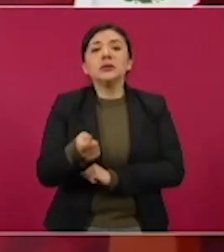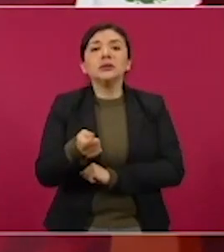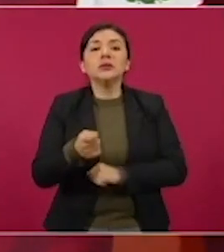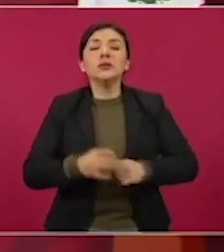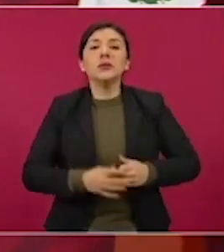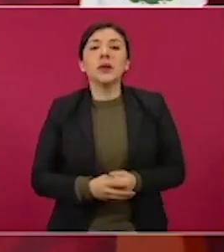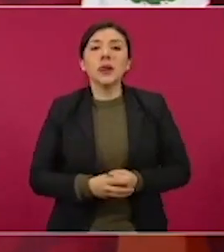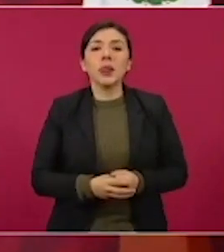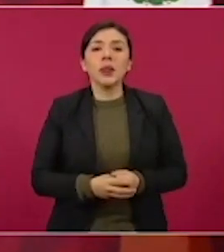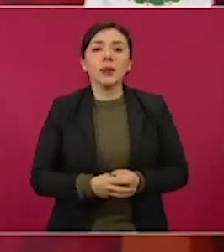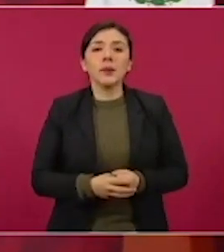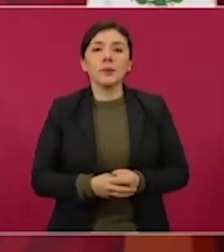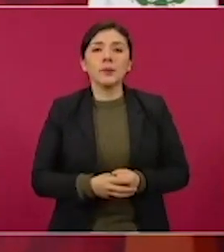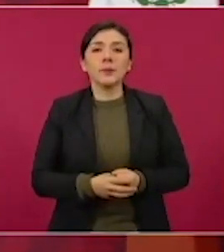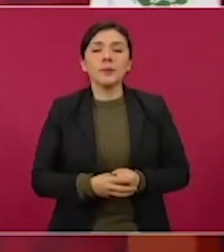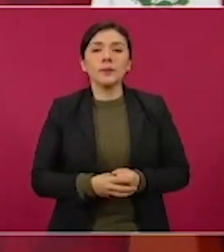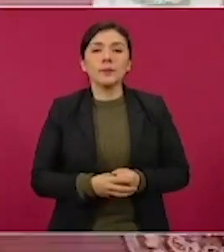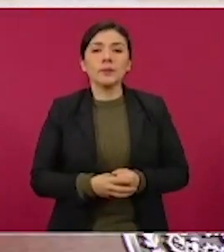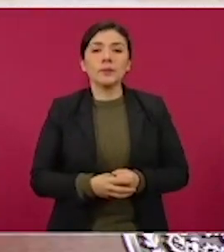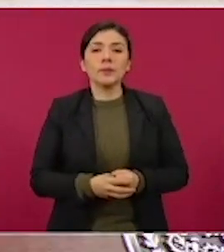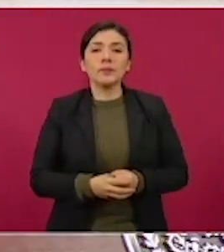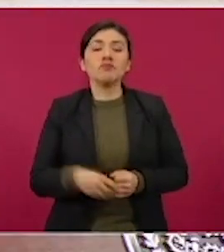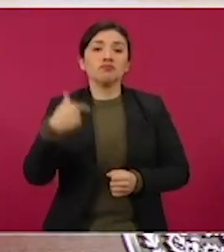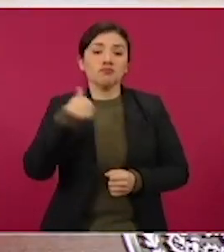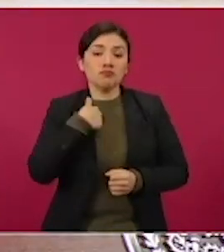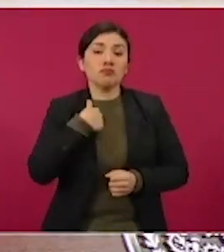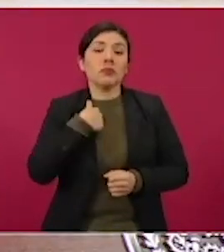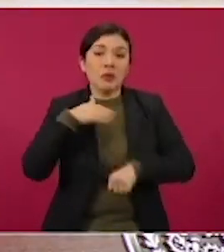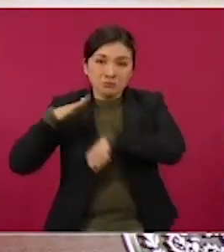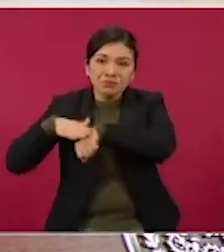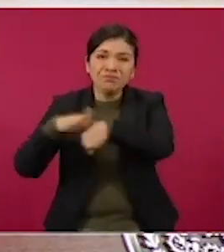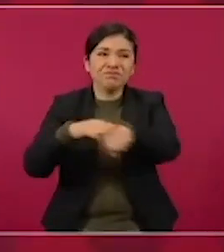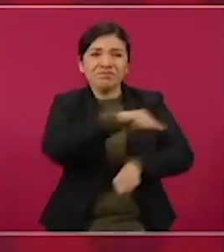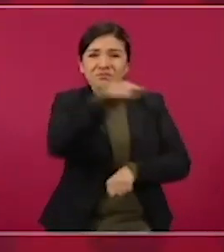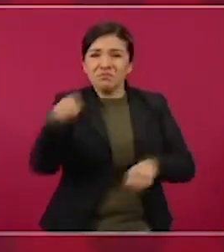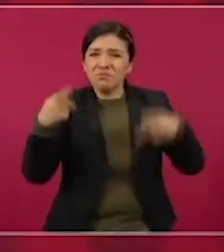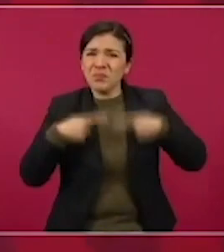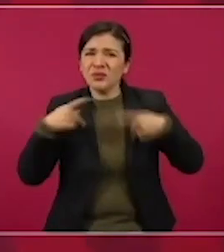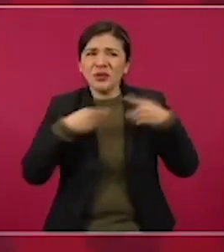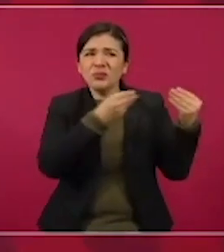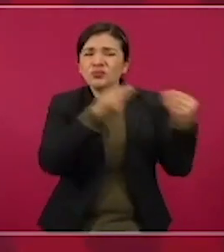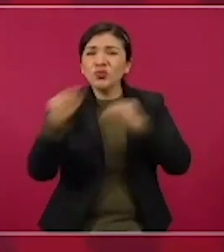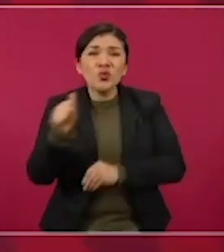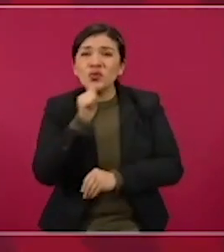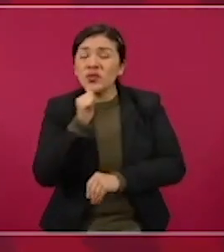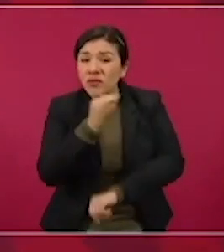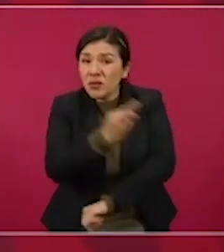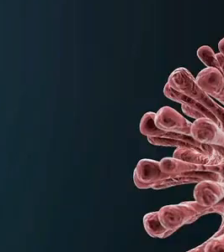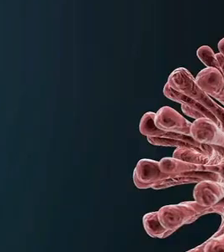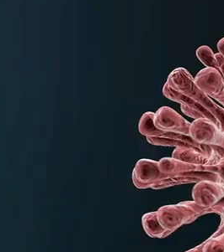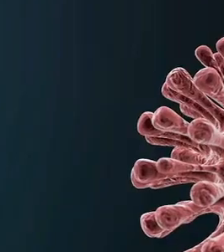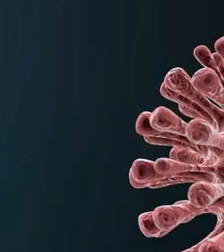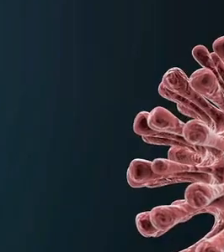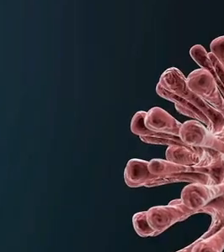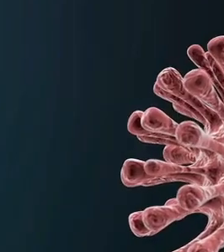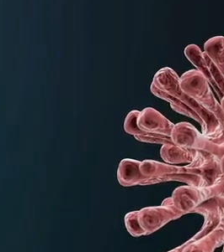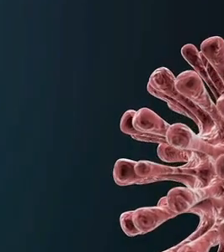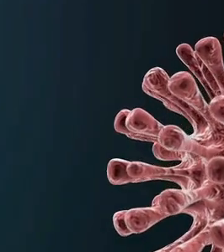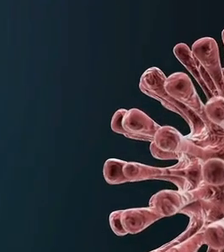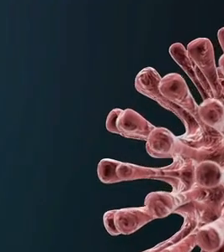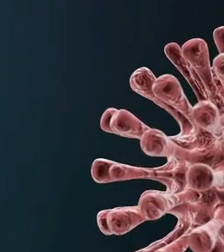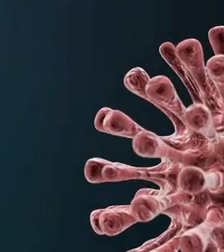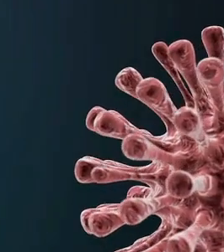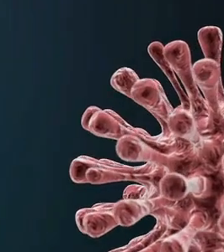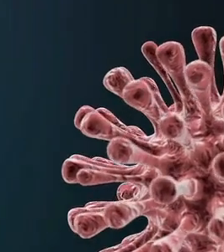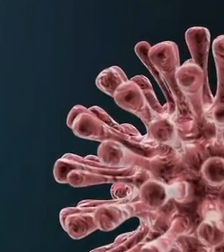días anteriores, fueron hospitalizadas 325 personas a causas de la enfermedad del virus SARS-CoV-2 en Ciudad de